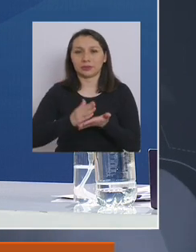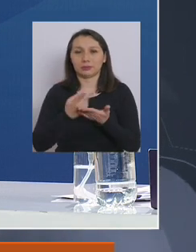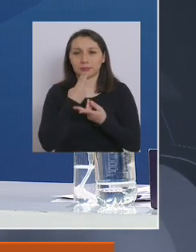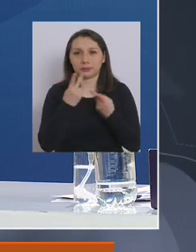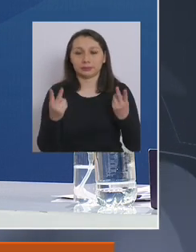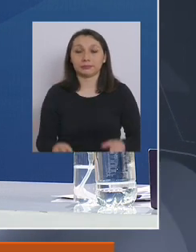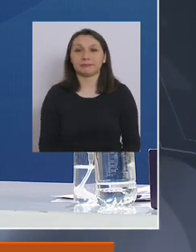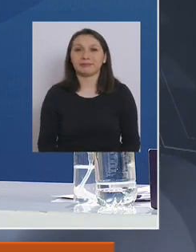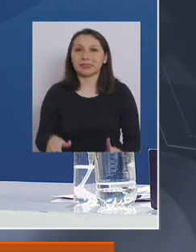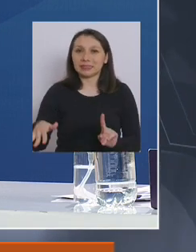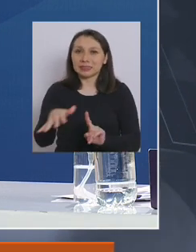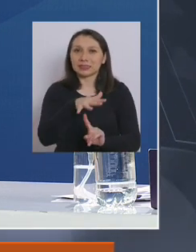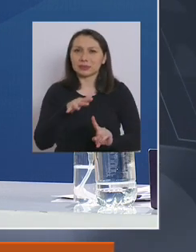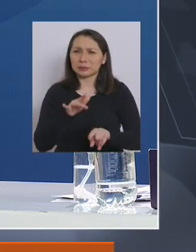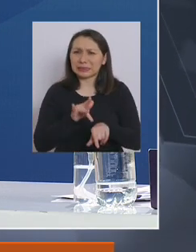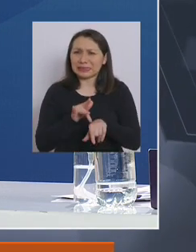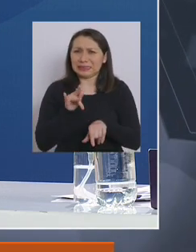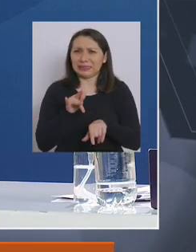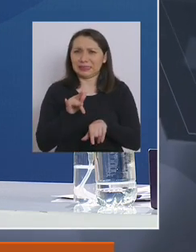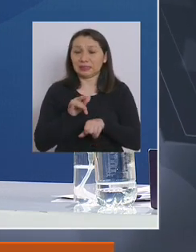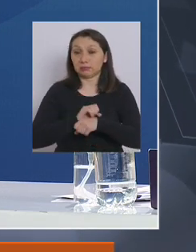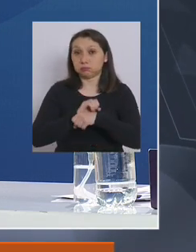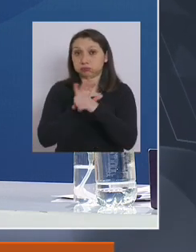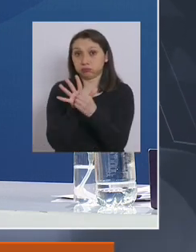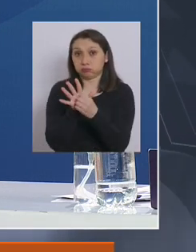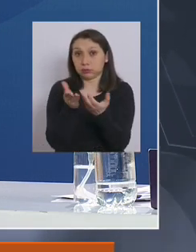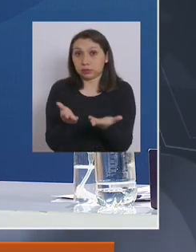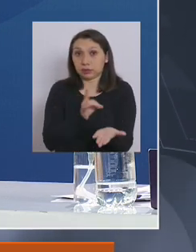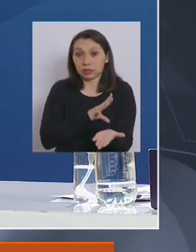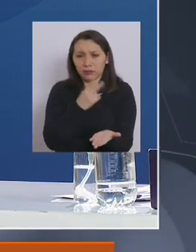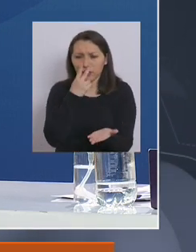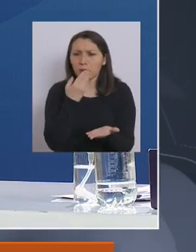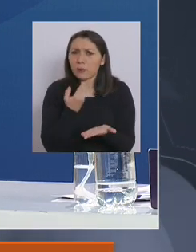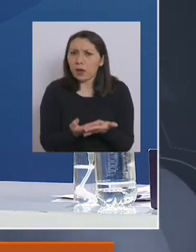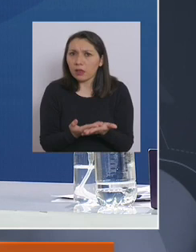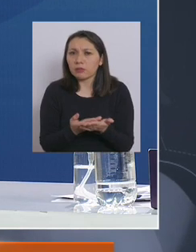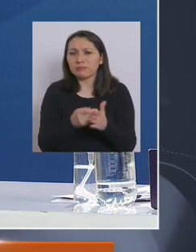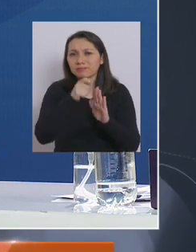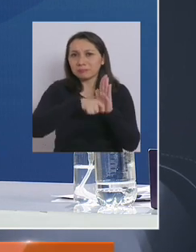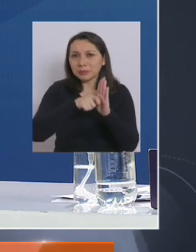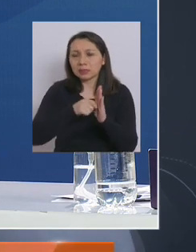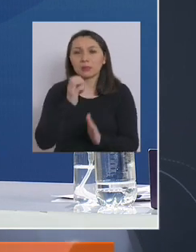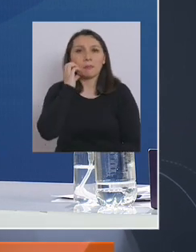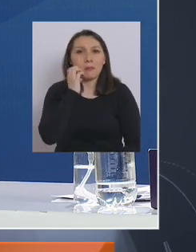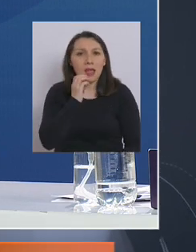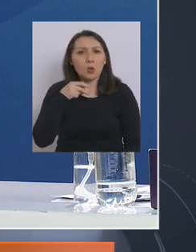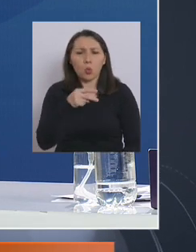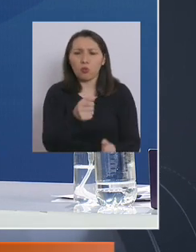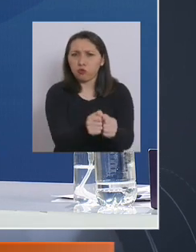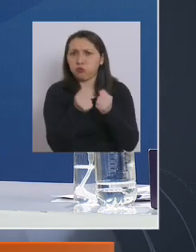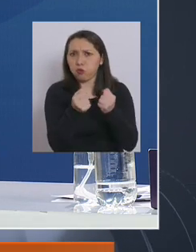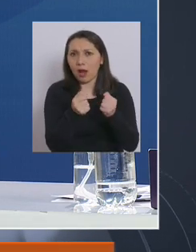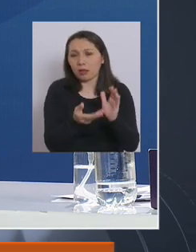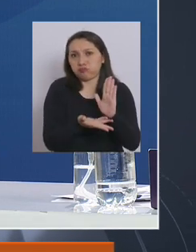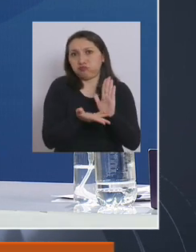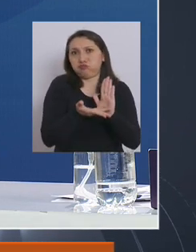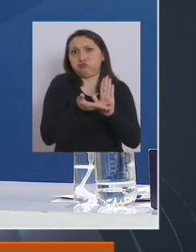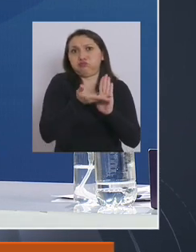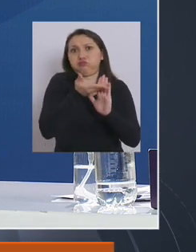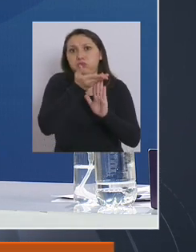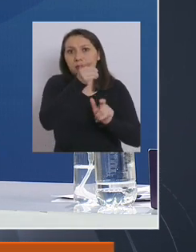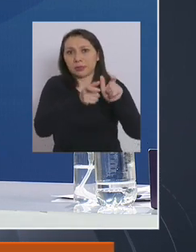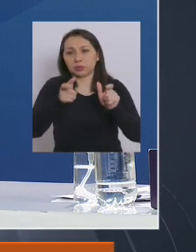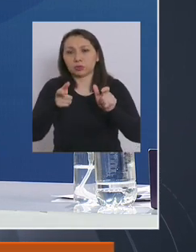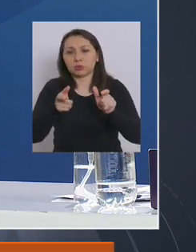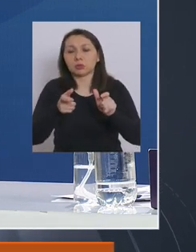Pública. La situación más crítica de la pandemia en nuestro país la vimos efectivamente en los meses de mayo y junio. Es ahí donde tuvimos,